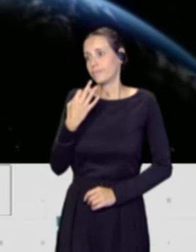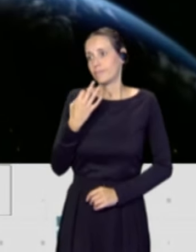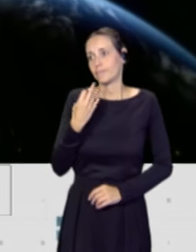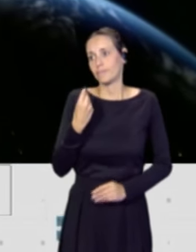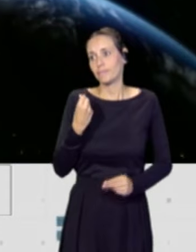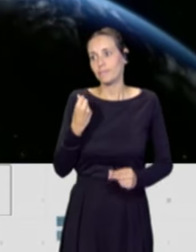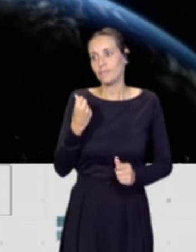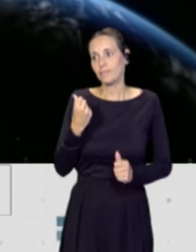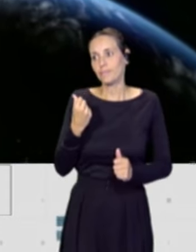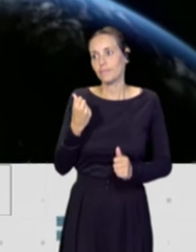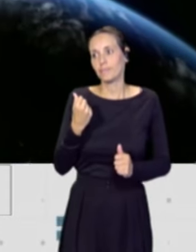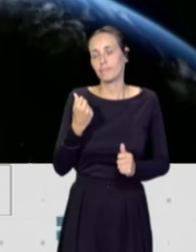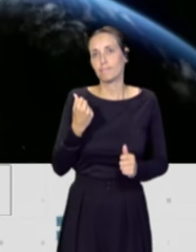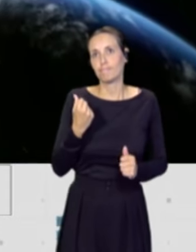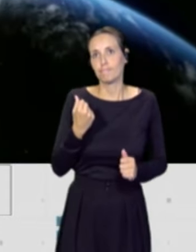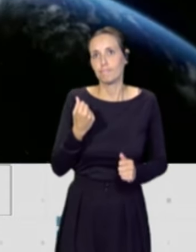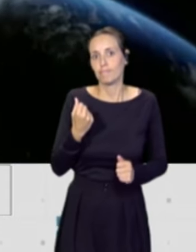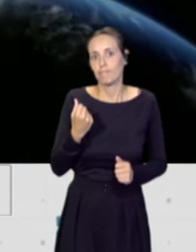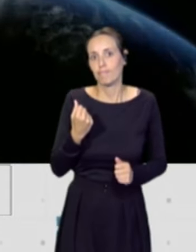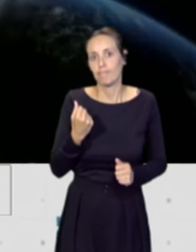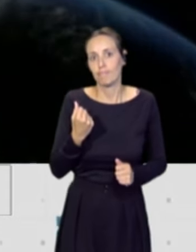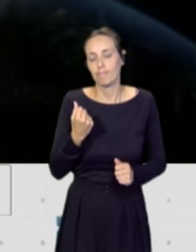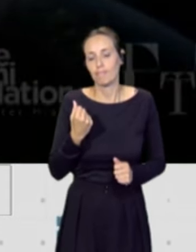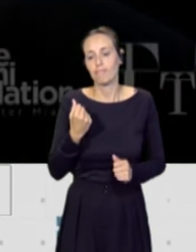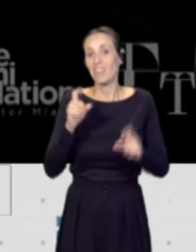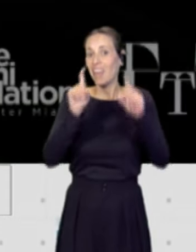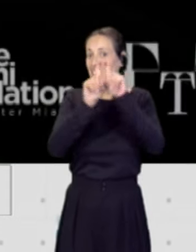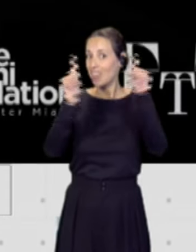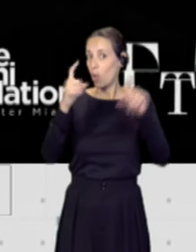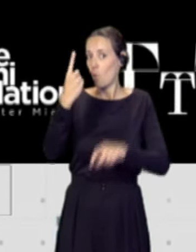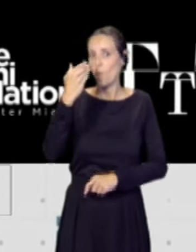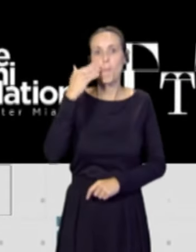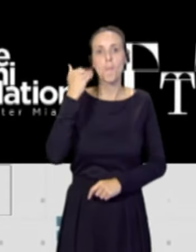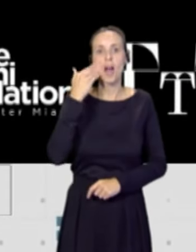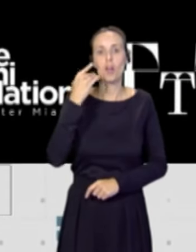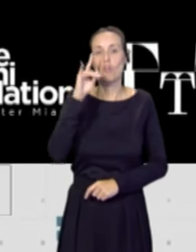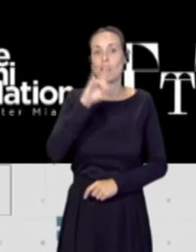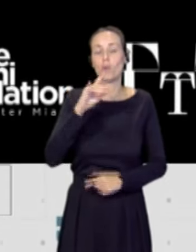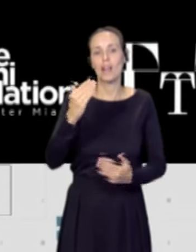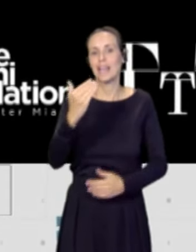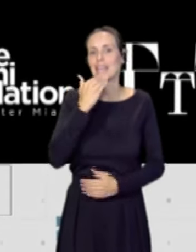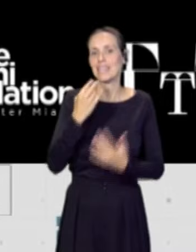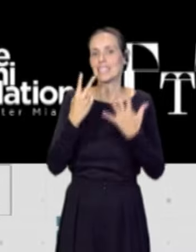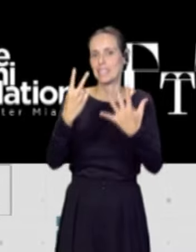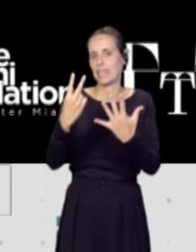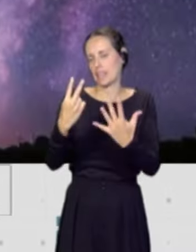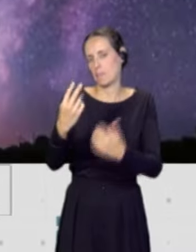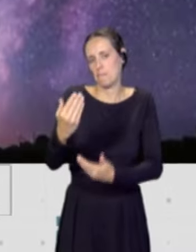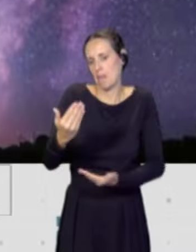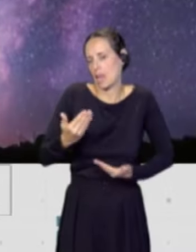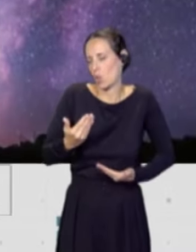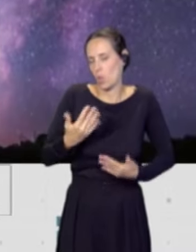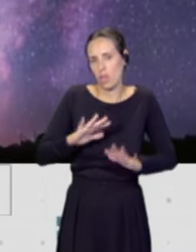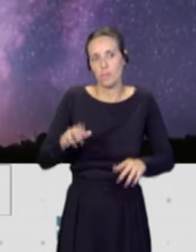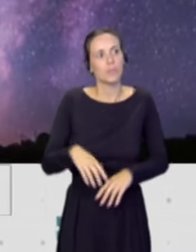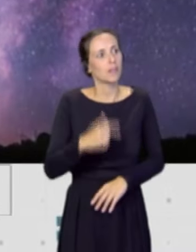ayuda que nos ha prestado una entidad financiera canaria como es Caja 7. Aquí vemos como la ciencia y la